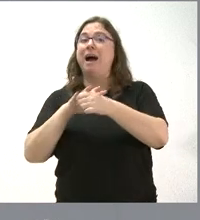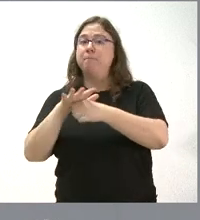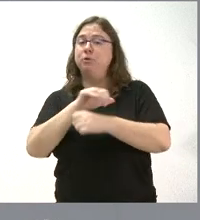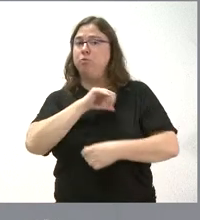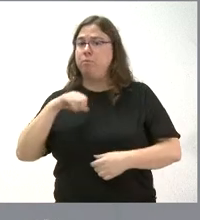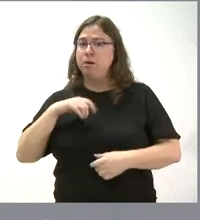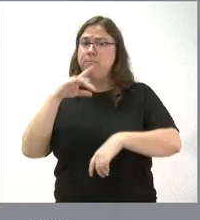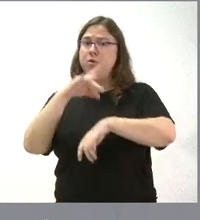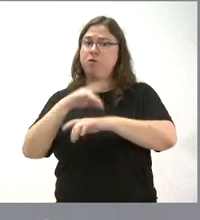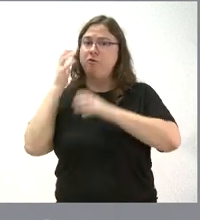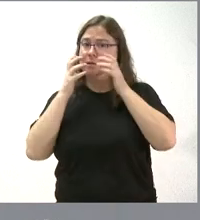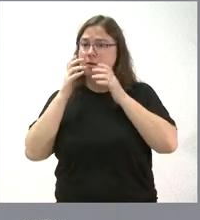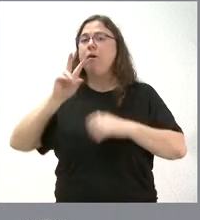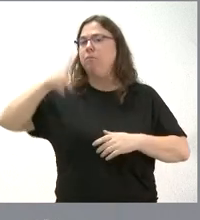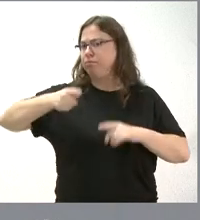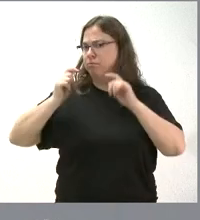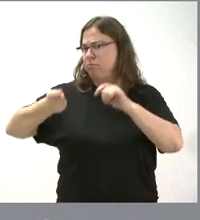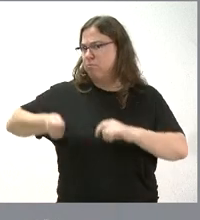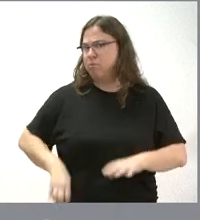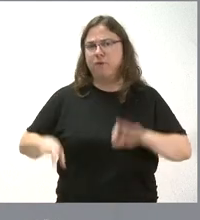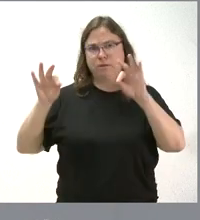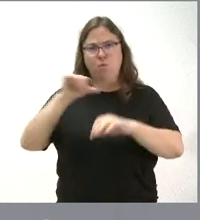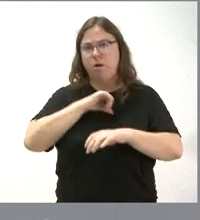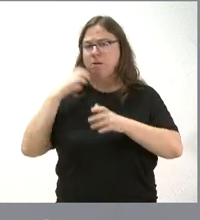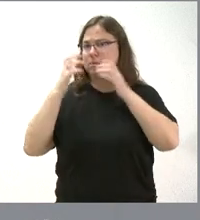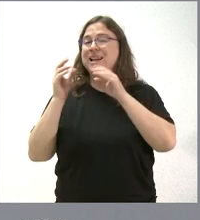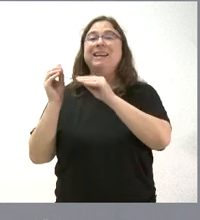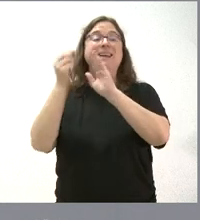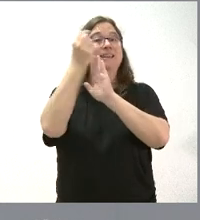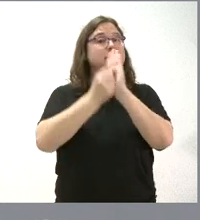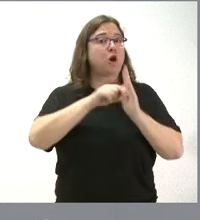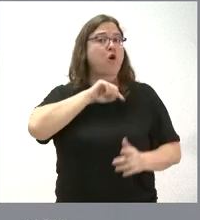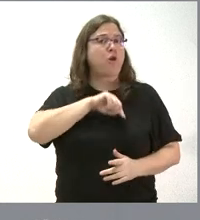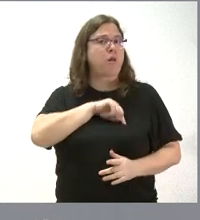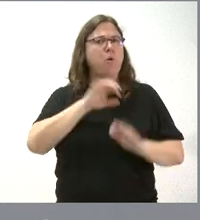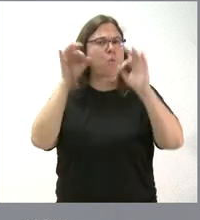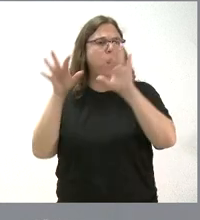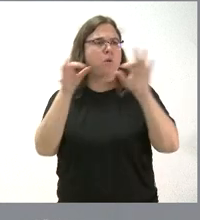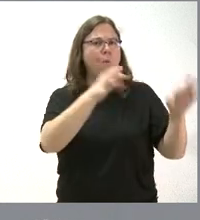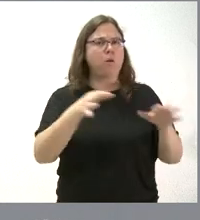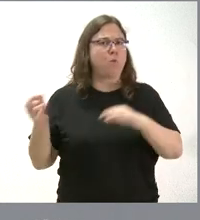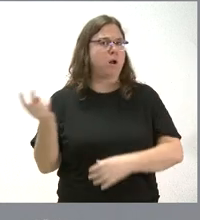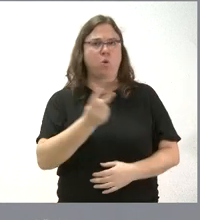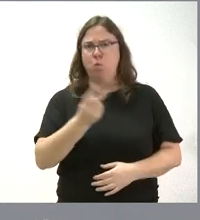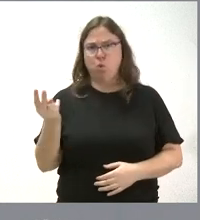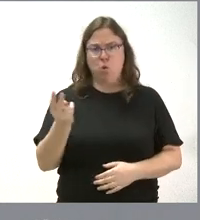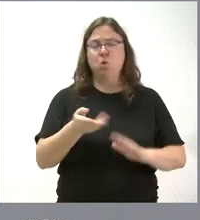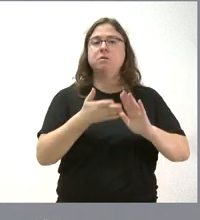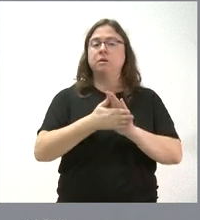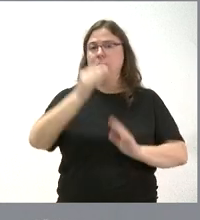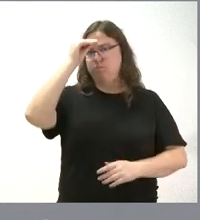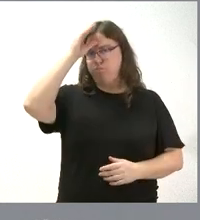también son veterinarios y están sujetos a los mismos criterios deontológicos que tiene la profesión y, por tanto, sus